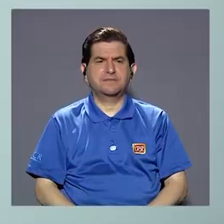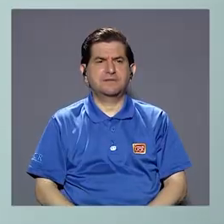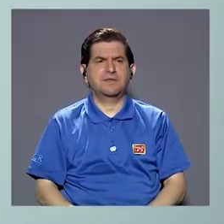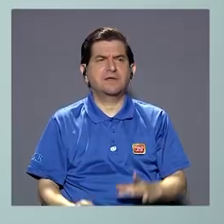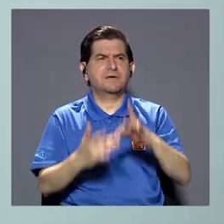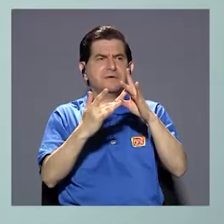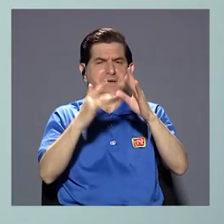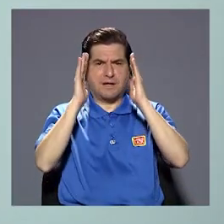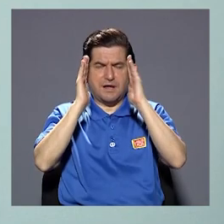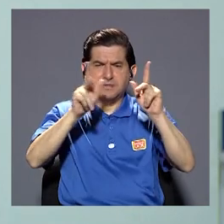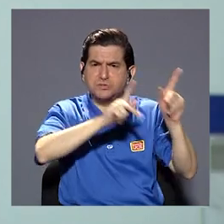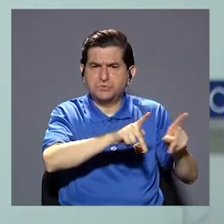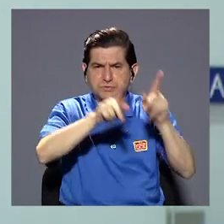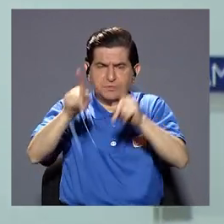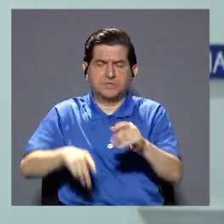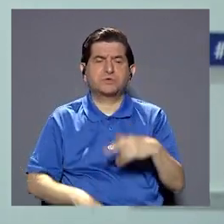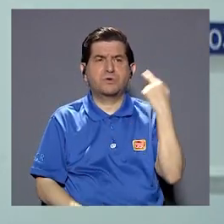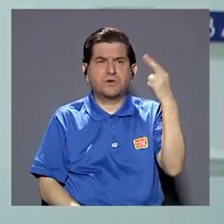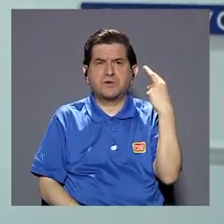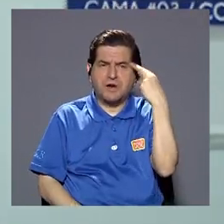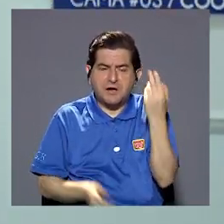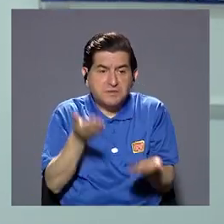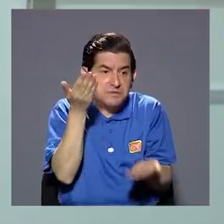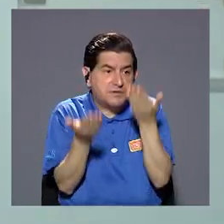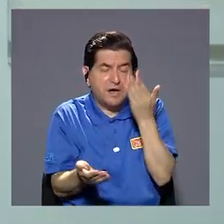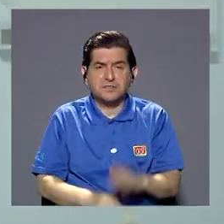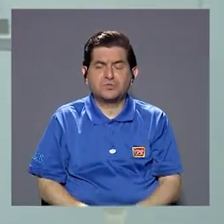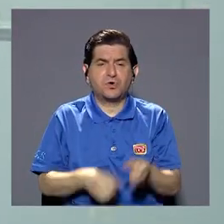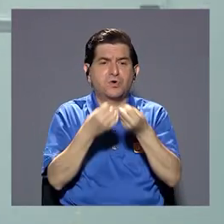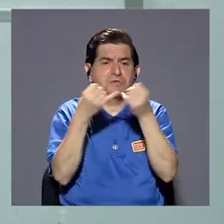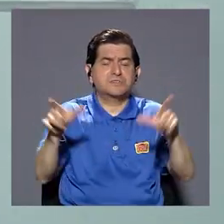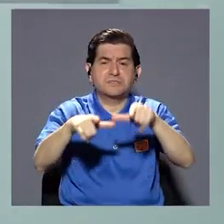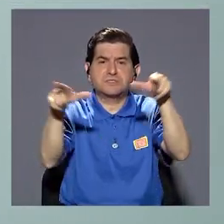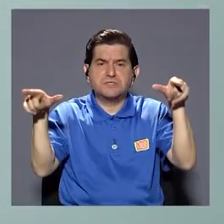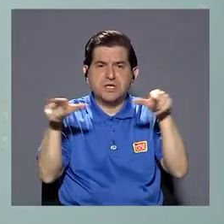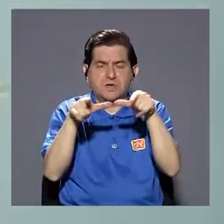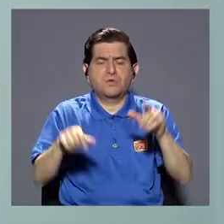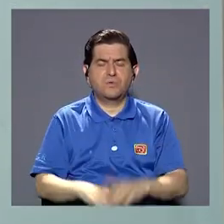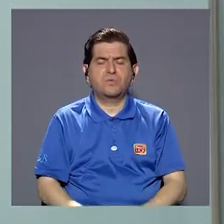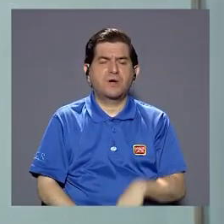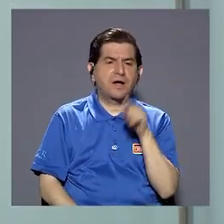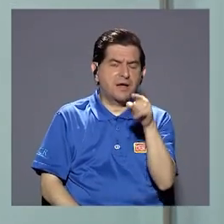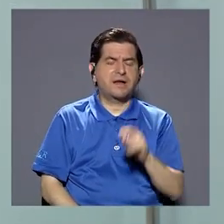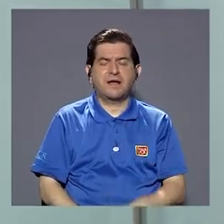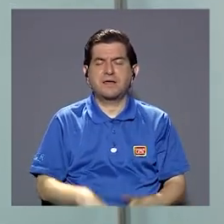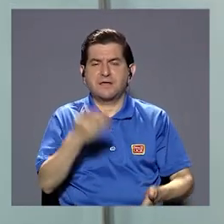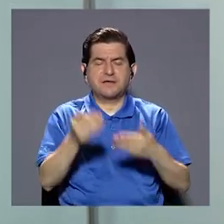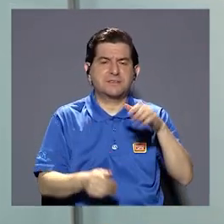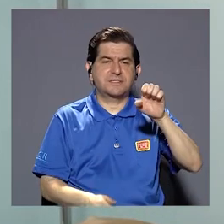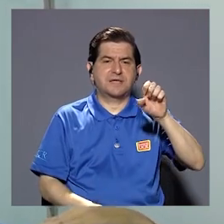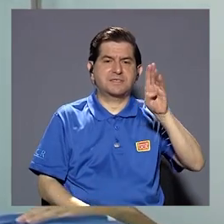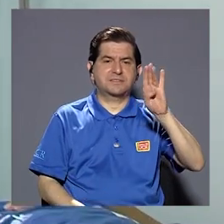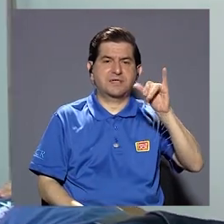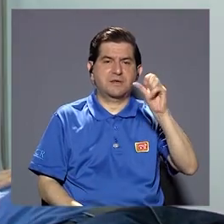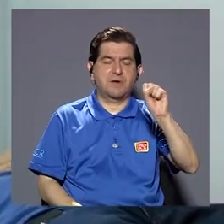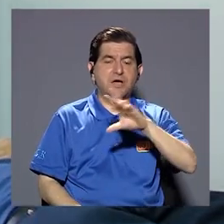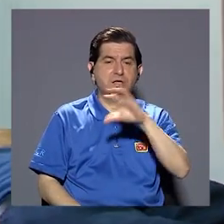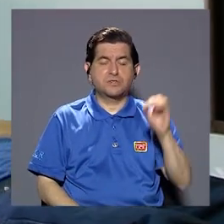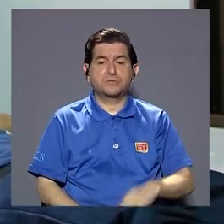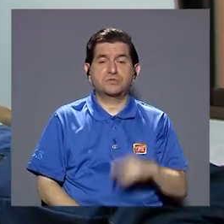y es más que todo para atender la demanda de pacientes que por alguna situación se quedan sin cupo en los evais o que tienen una situación pues